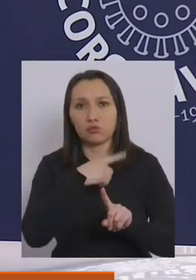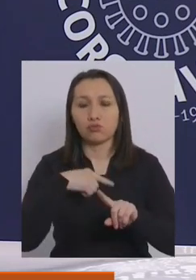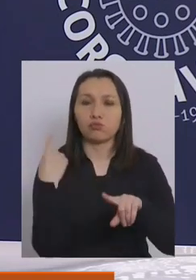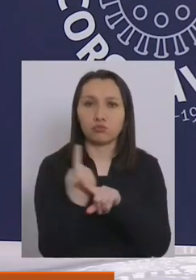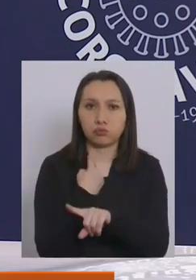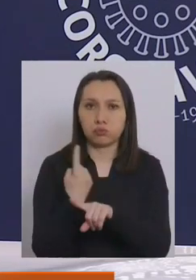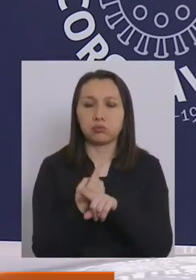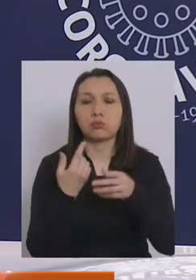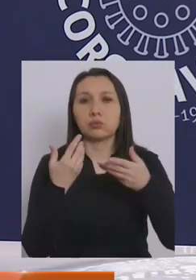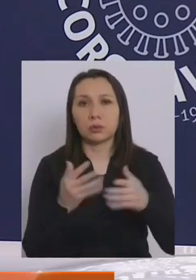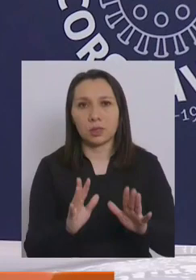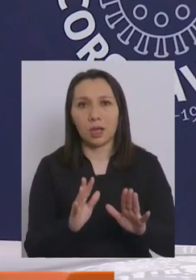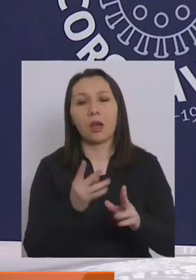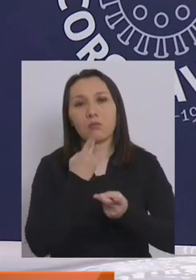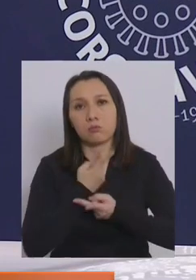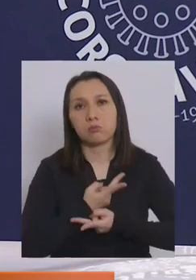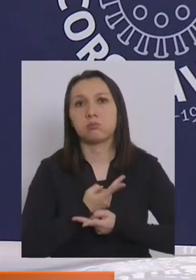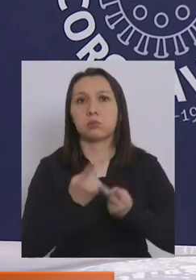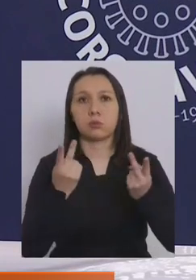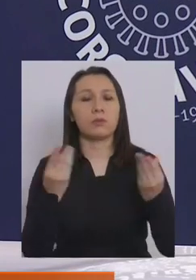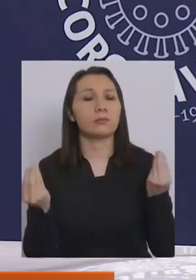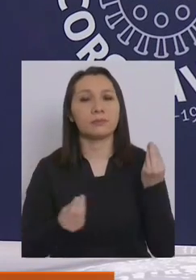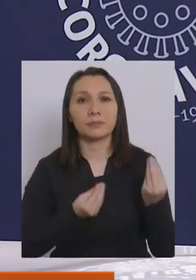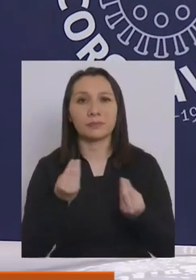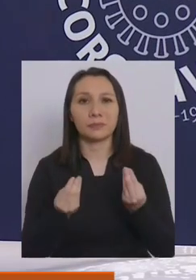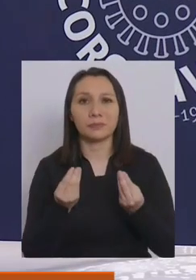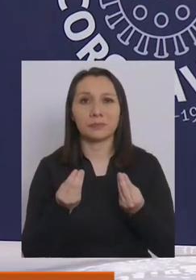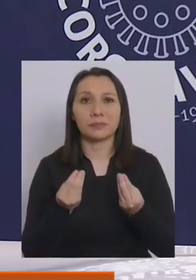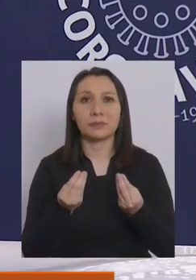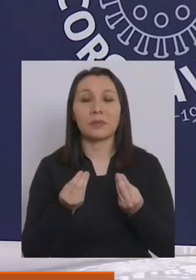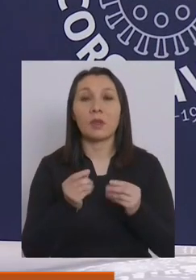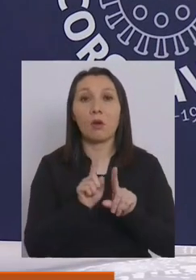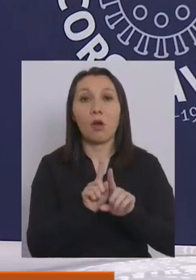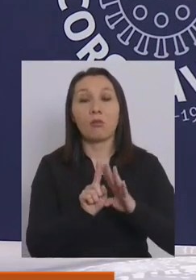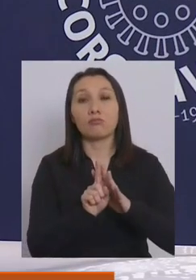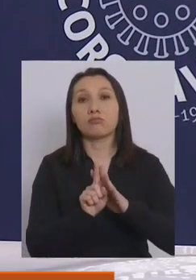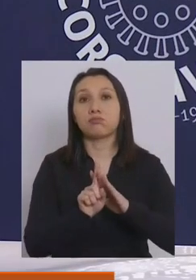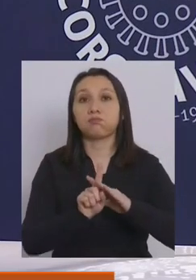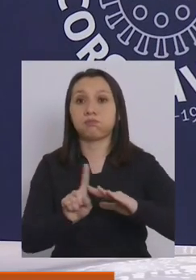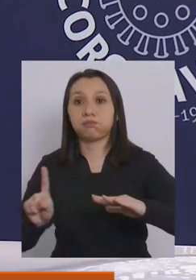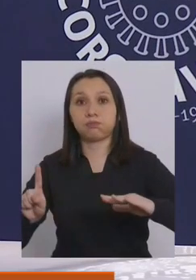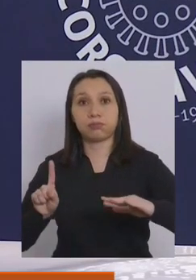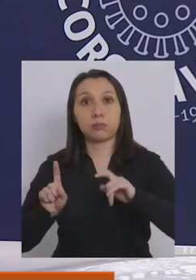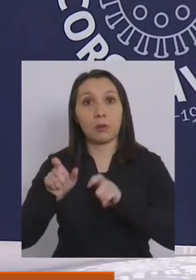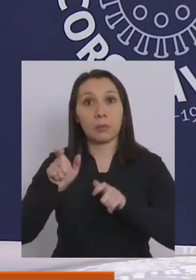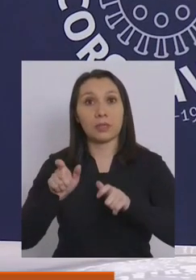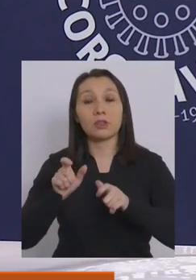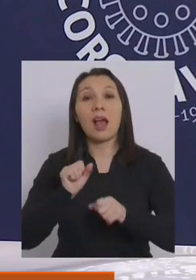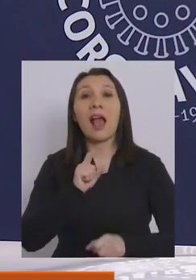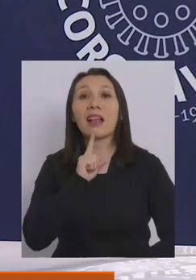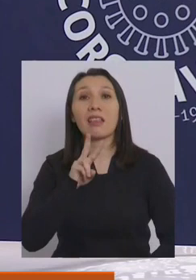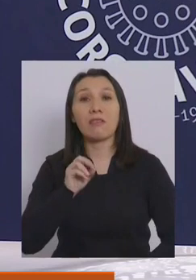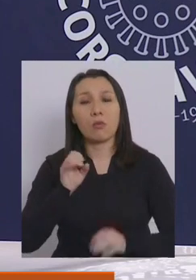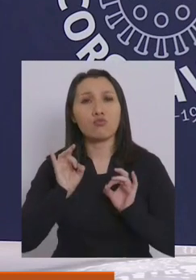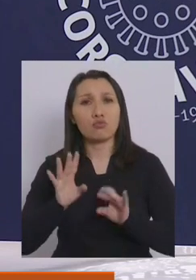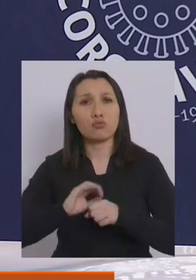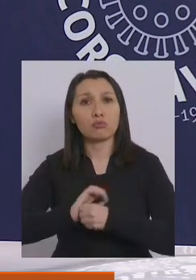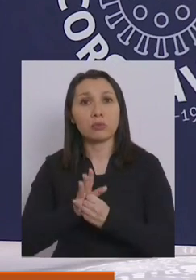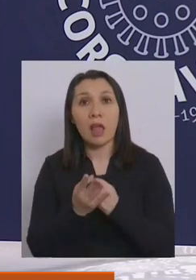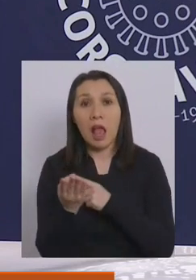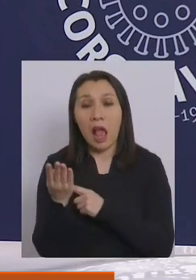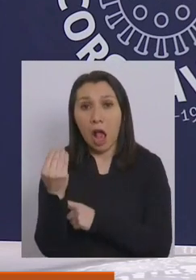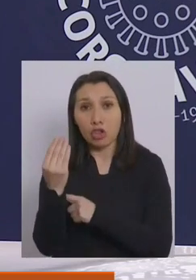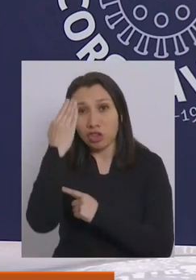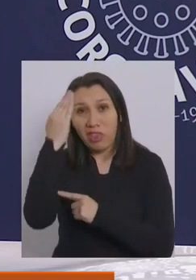hablado, hemos anunciado, que el aislamiento de los casos activos pasó de 14 días a 11